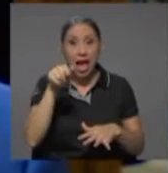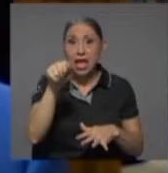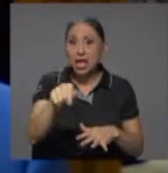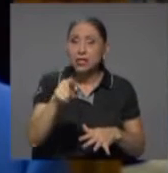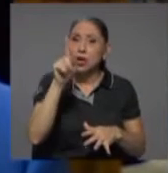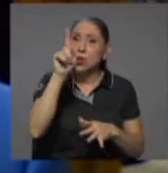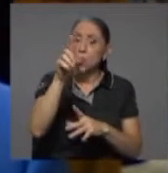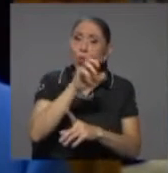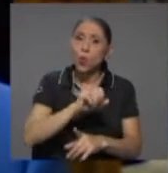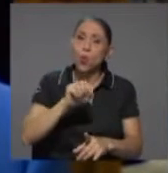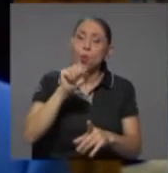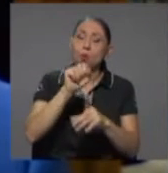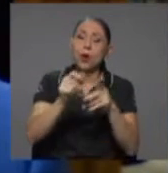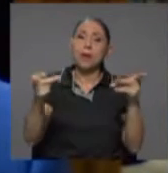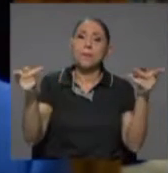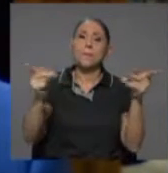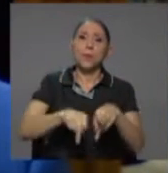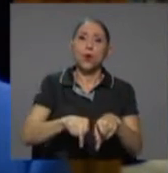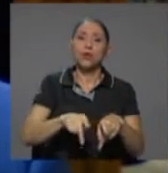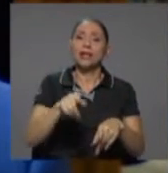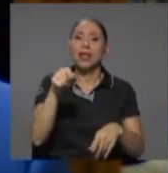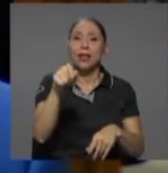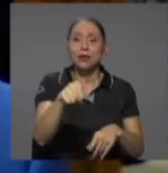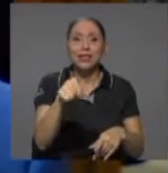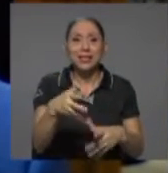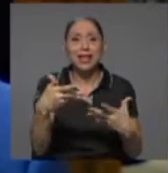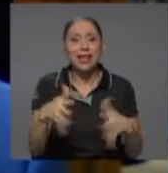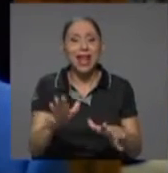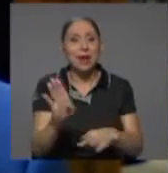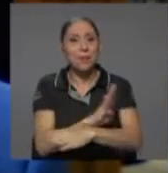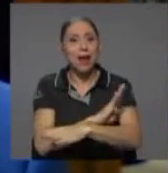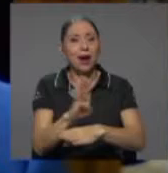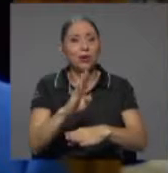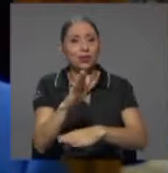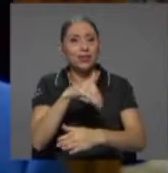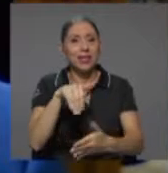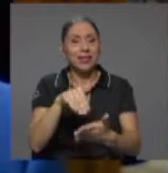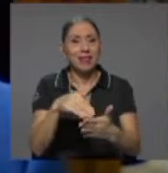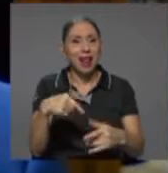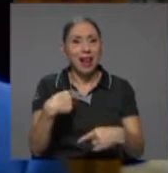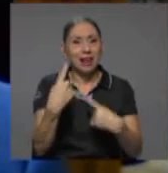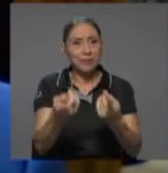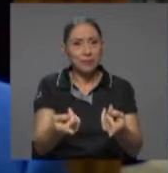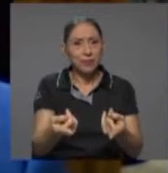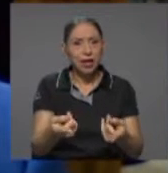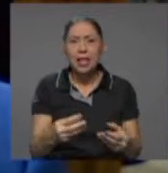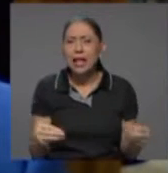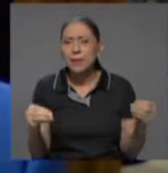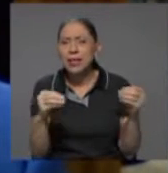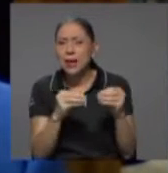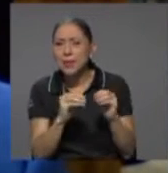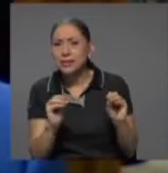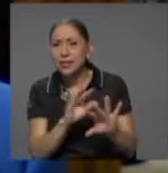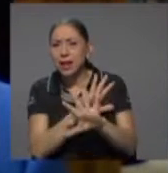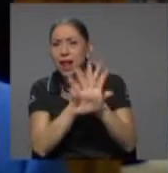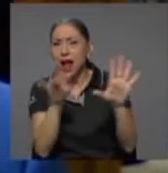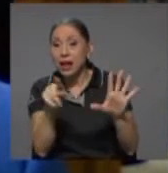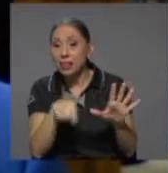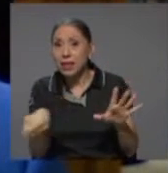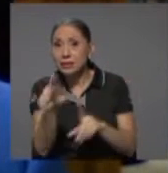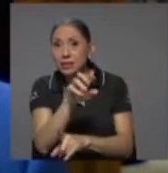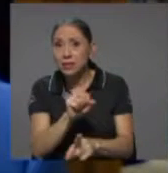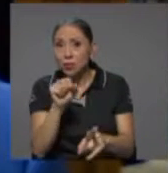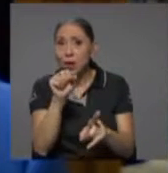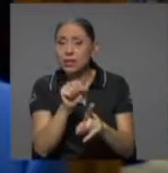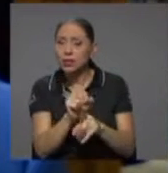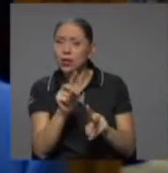que sería el Banco Central. Tal vez la más clara de esas huellas fundacionales de la Banca Central en Costa Rica